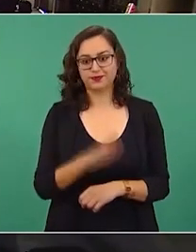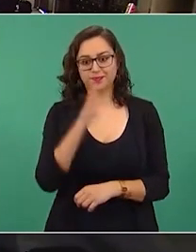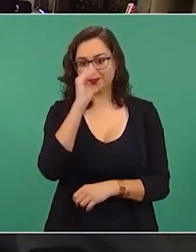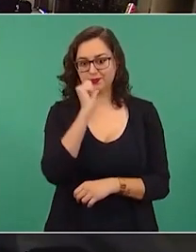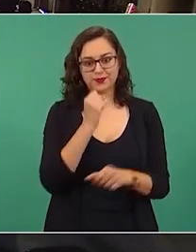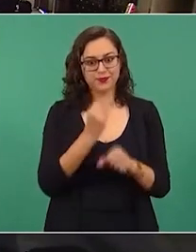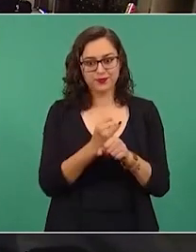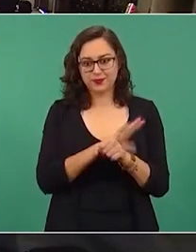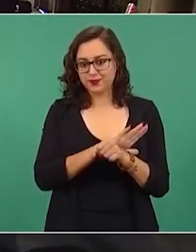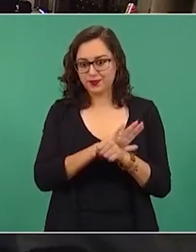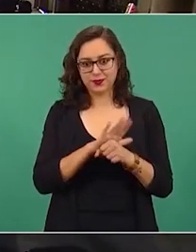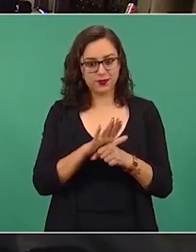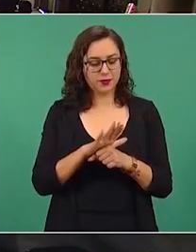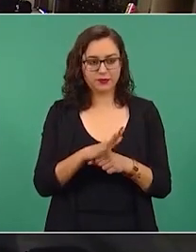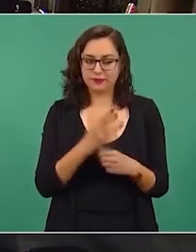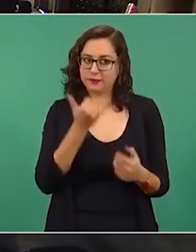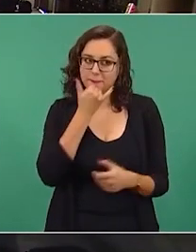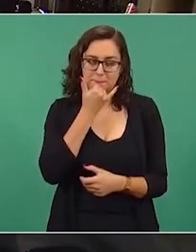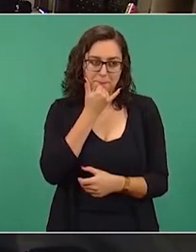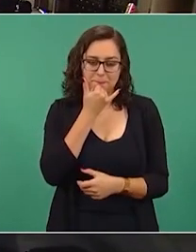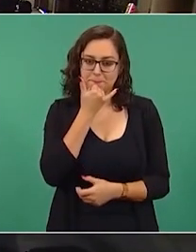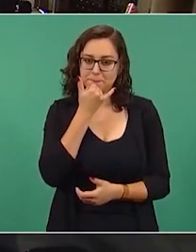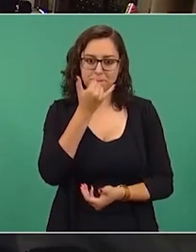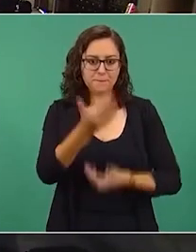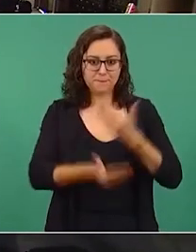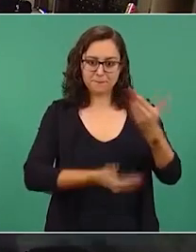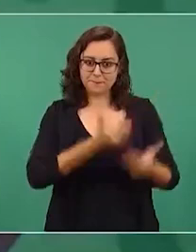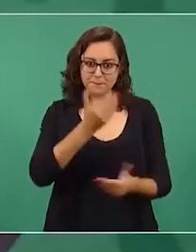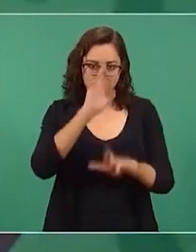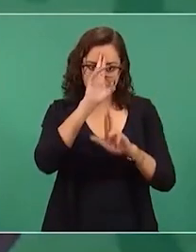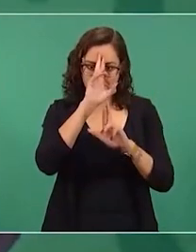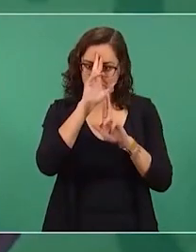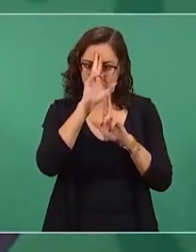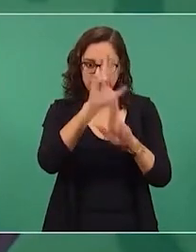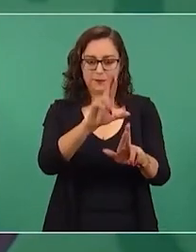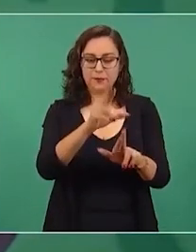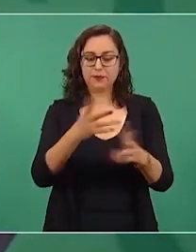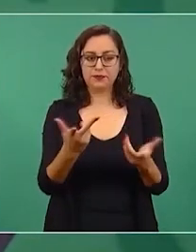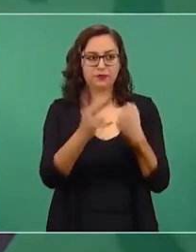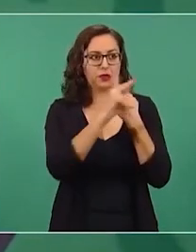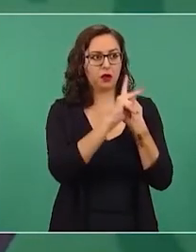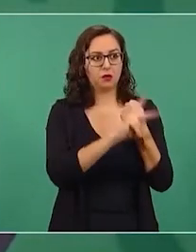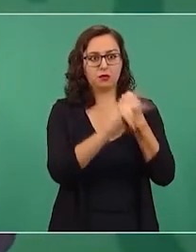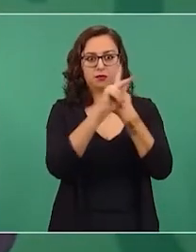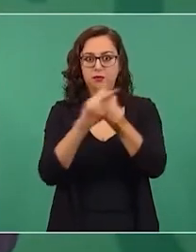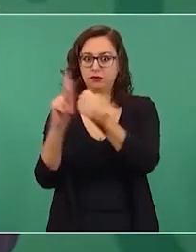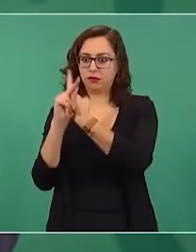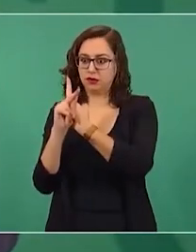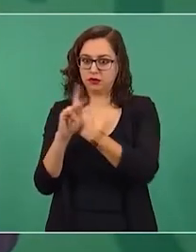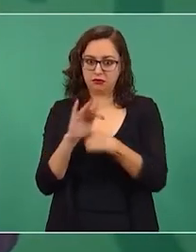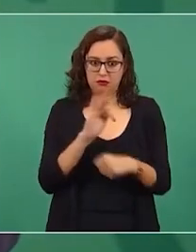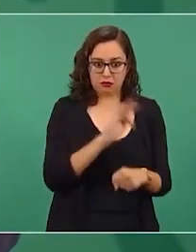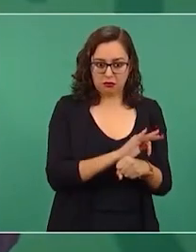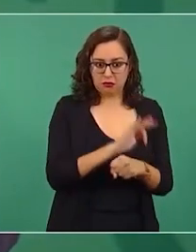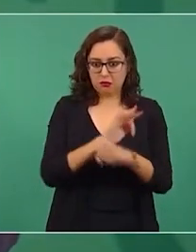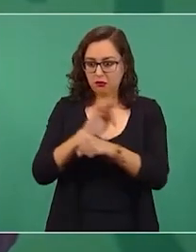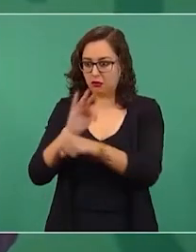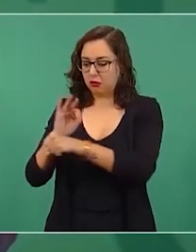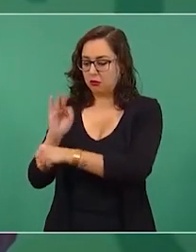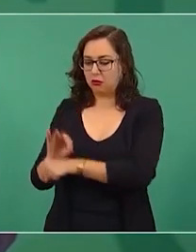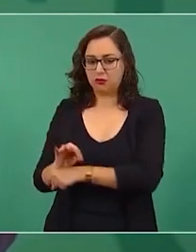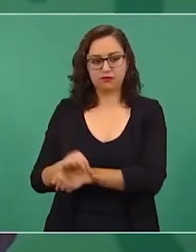con todo respeto. Ningún país, pero Israel menos.